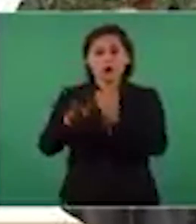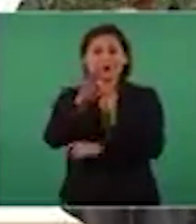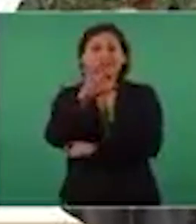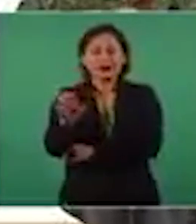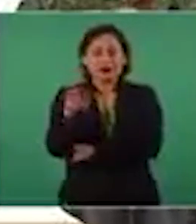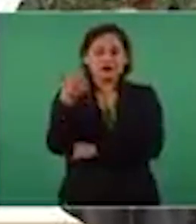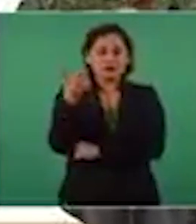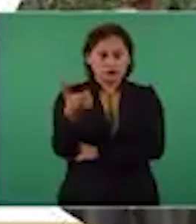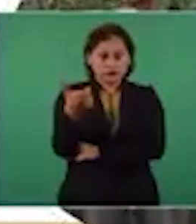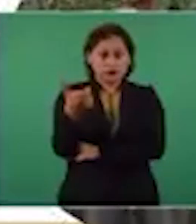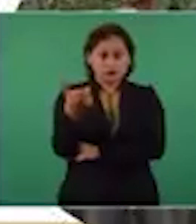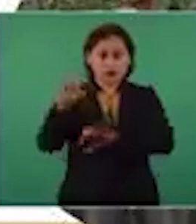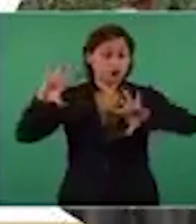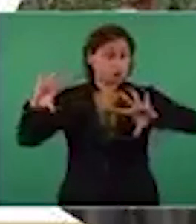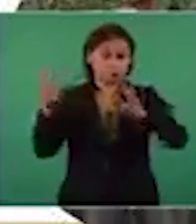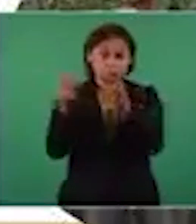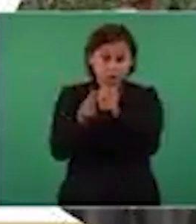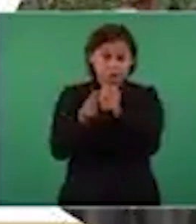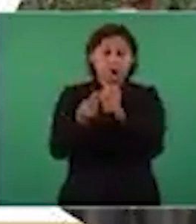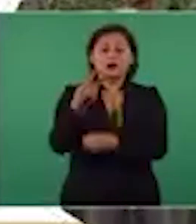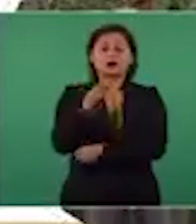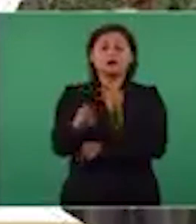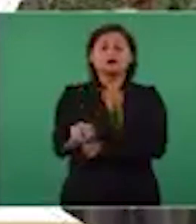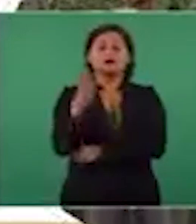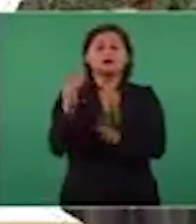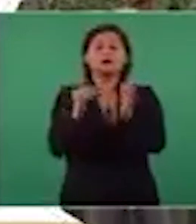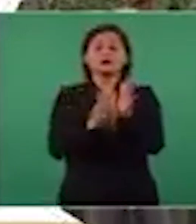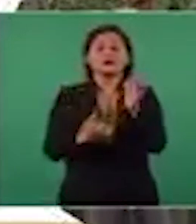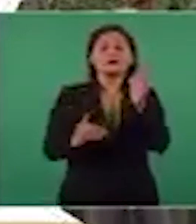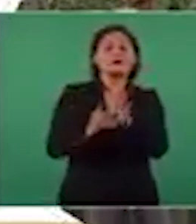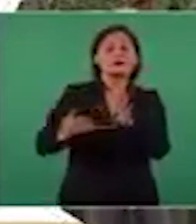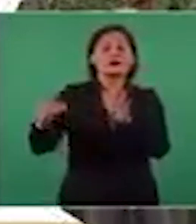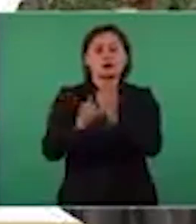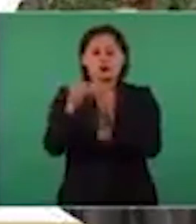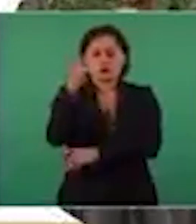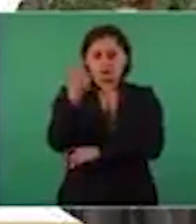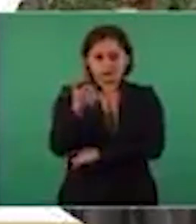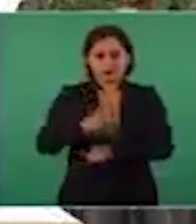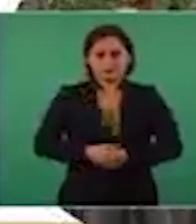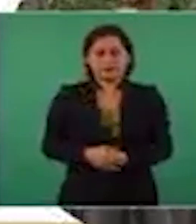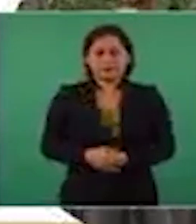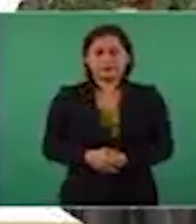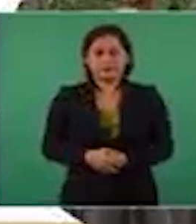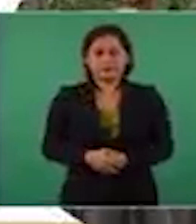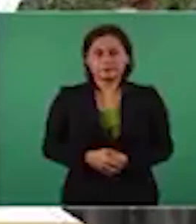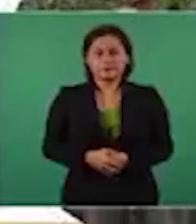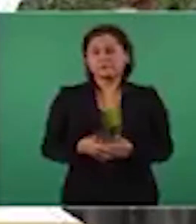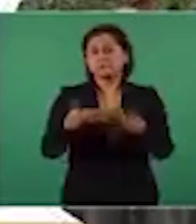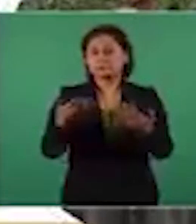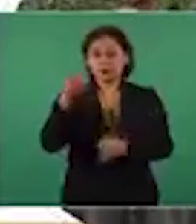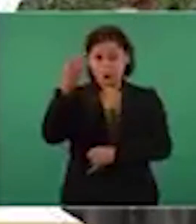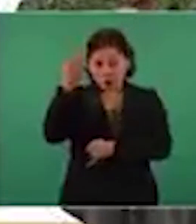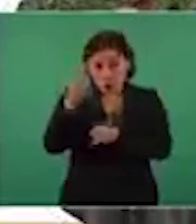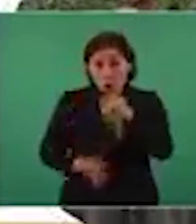efectivo, haciendo un total de 214 mil millones de pesos. Finalmente, con el propósito de